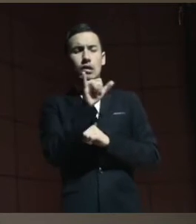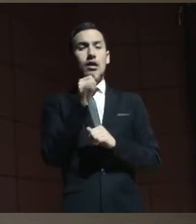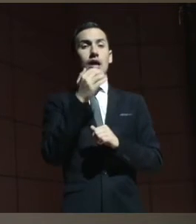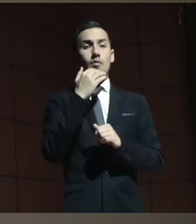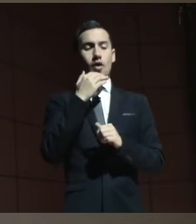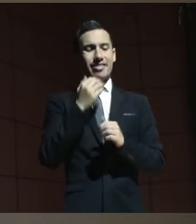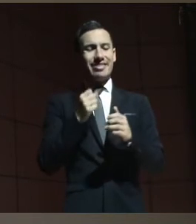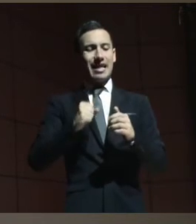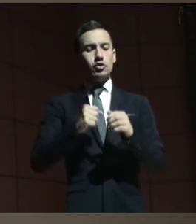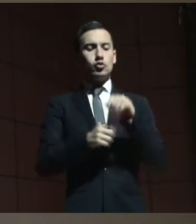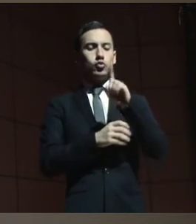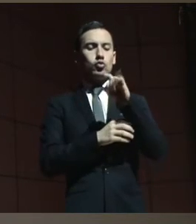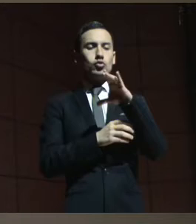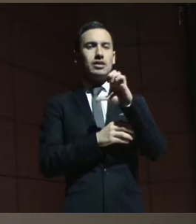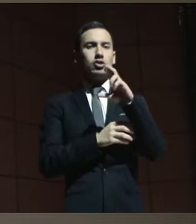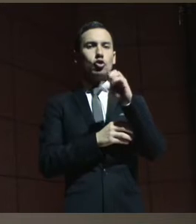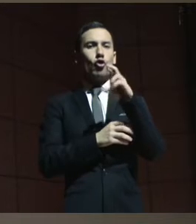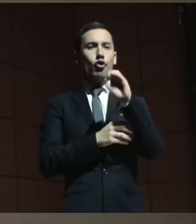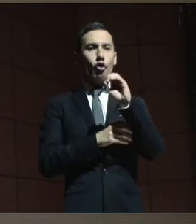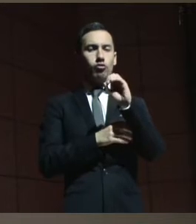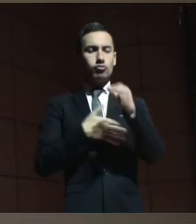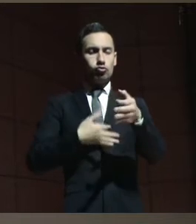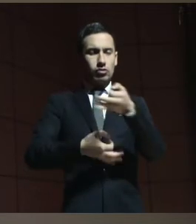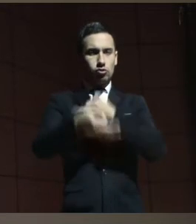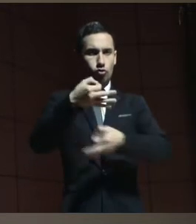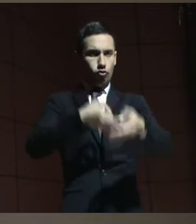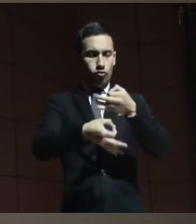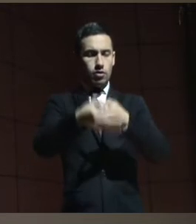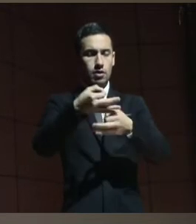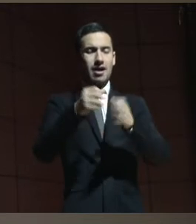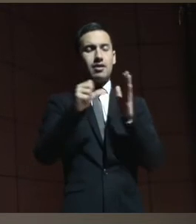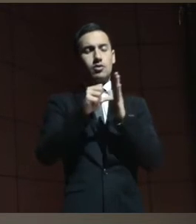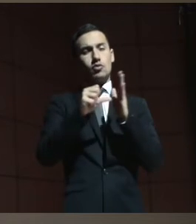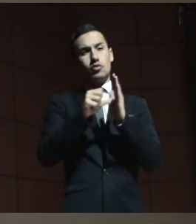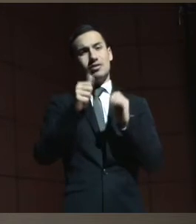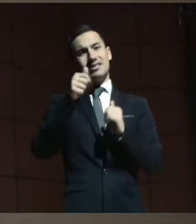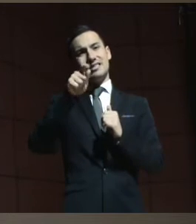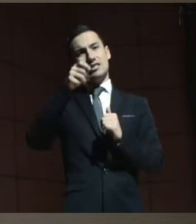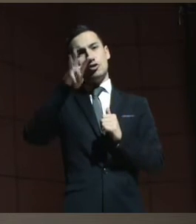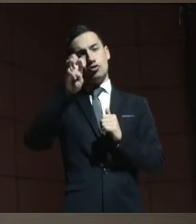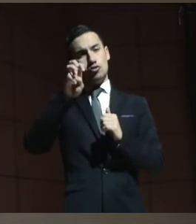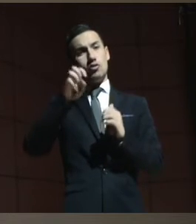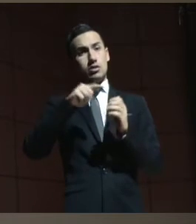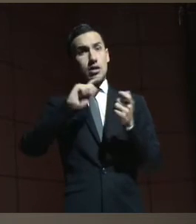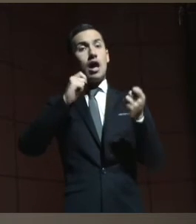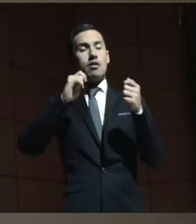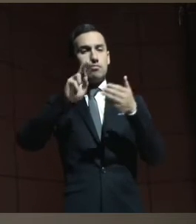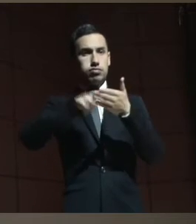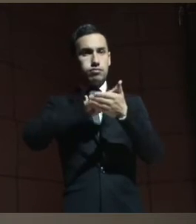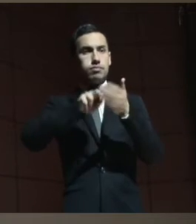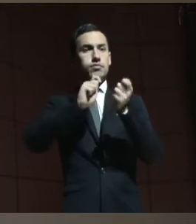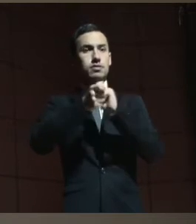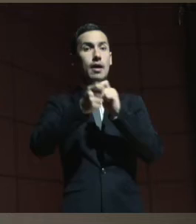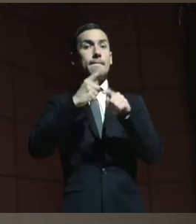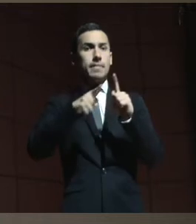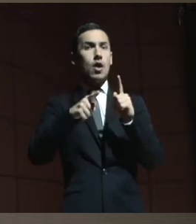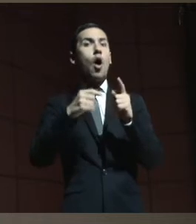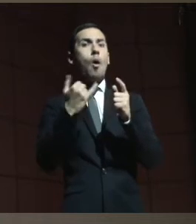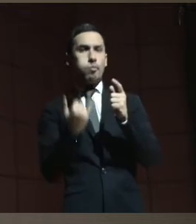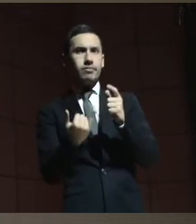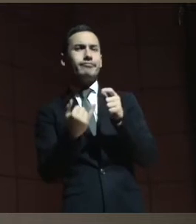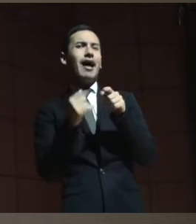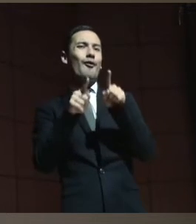sucesorio había un artículo, el 3618, que por suerte ha sido derogado, pero aún quedan